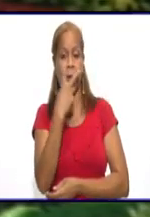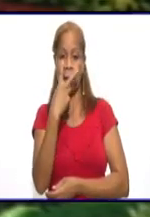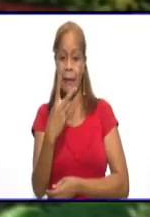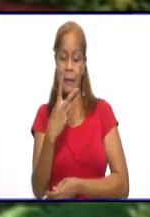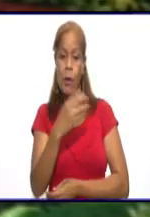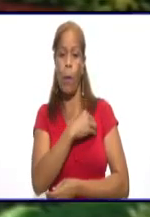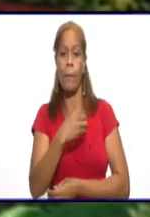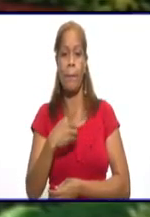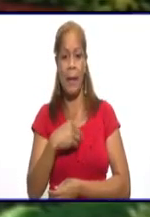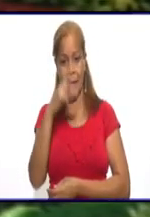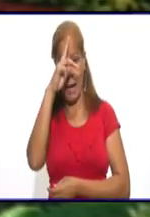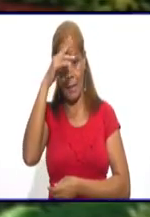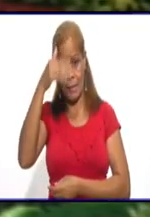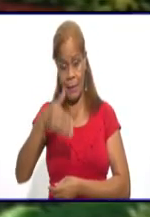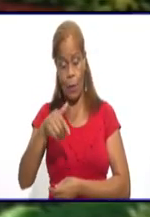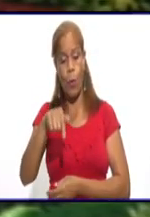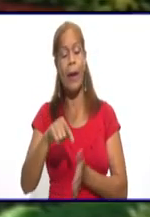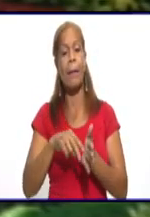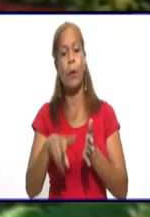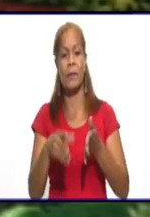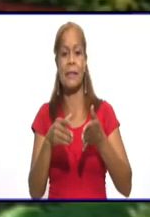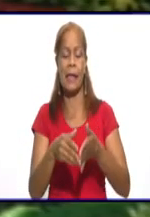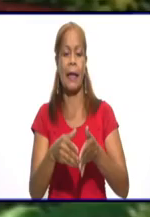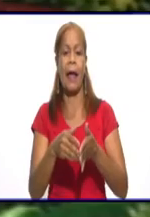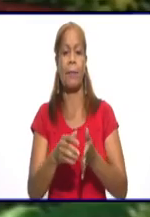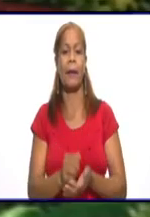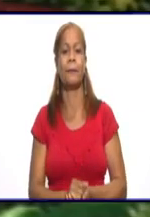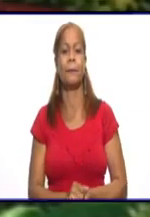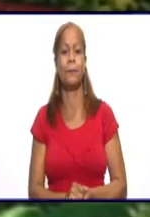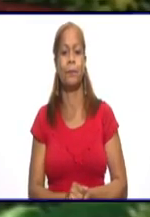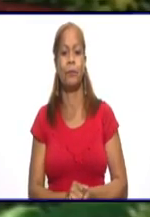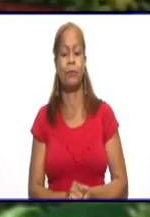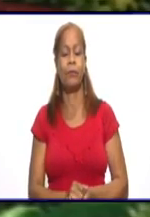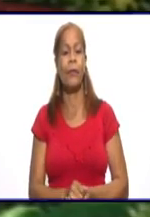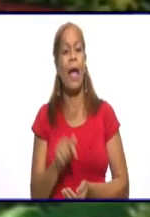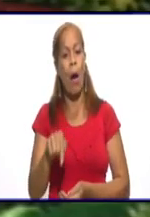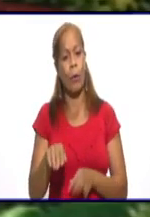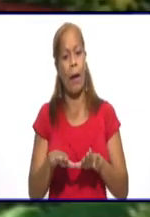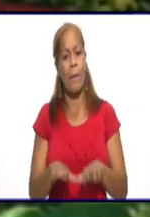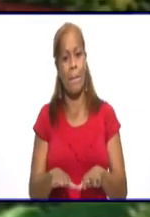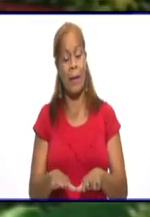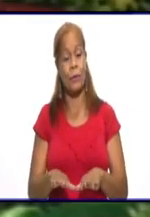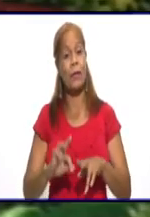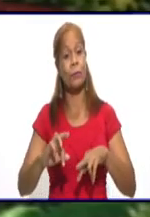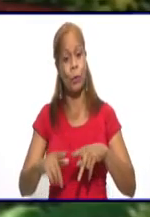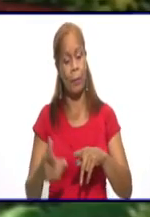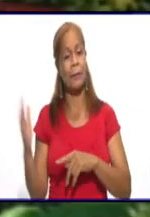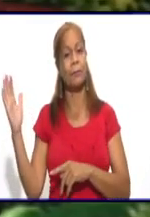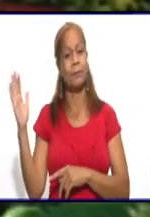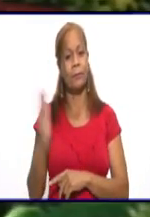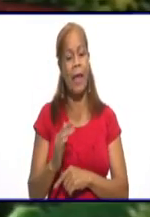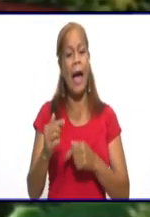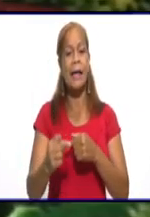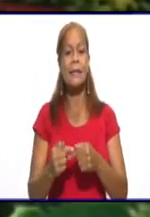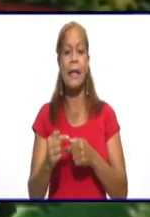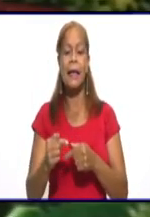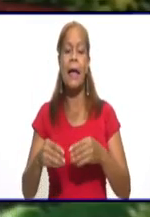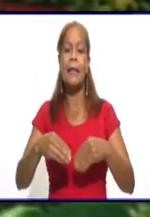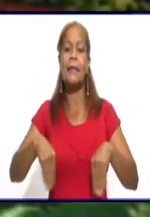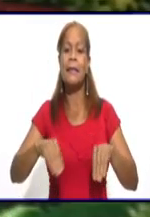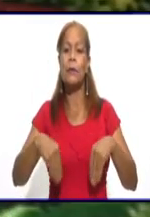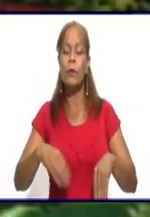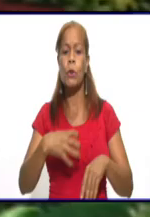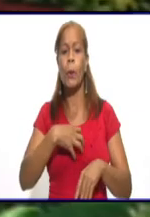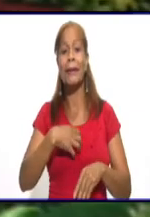atención médica en nuestra provincia de Granma. Vamos a hacer una pausa y al regreso nos vamos a acercar a la situación que tiene